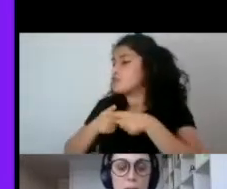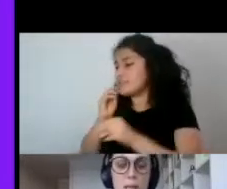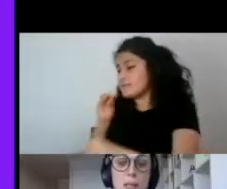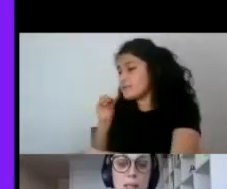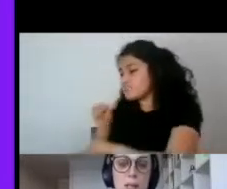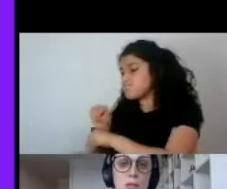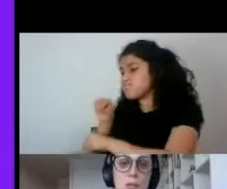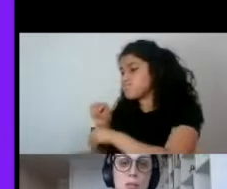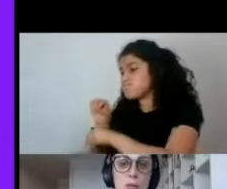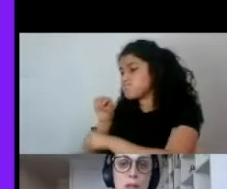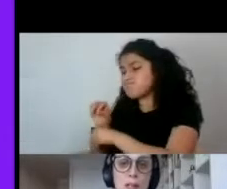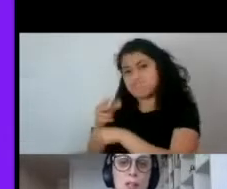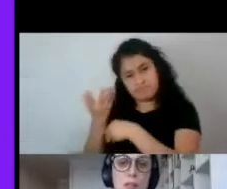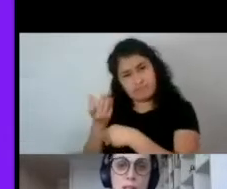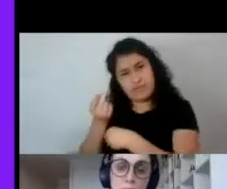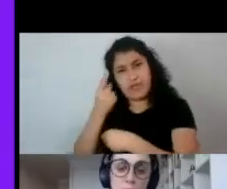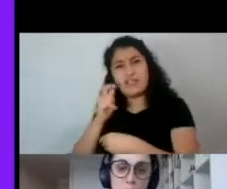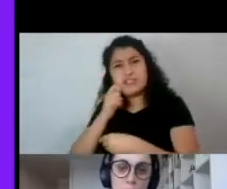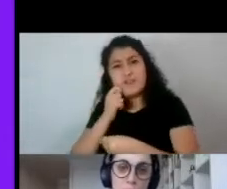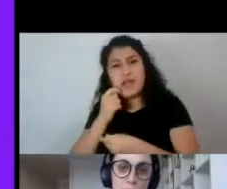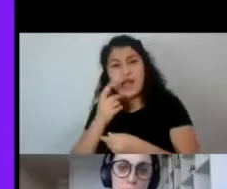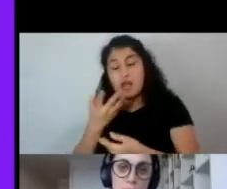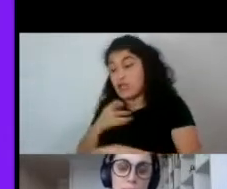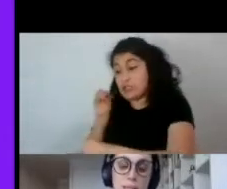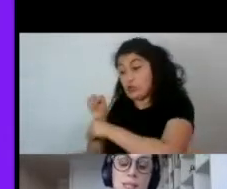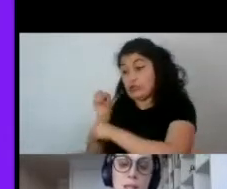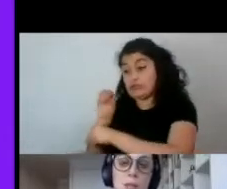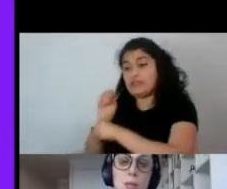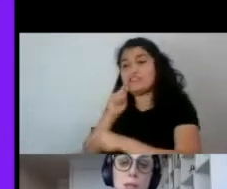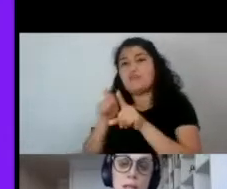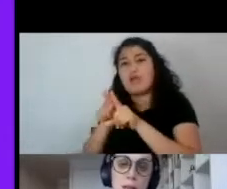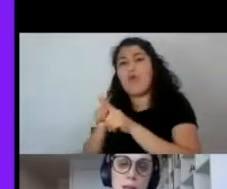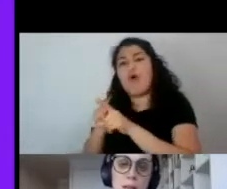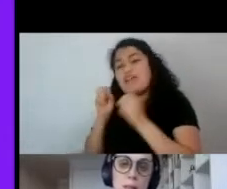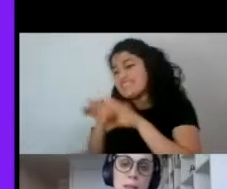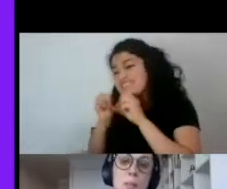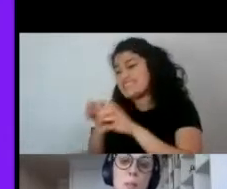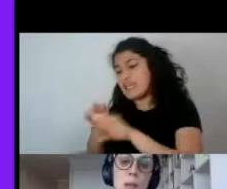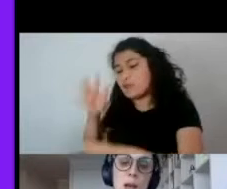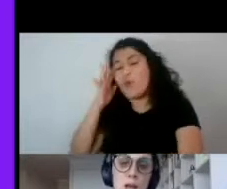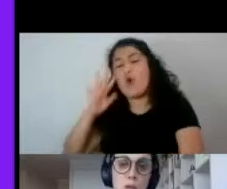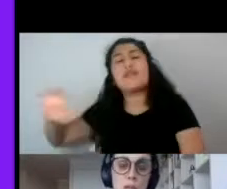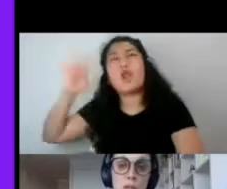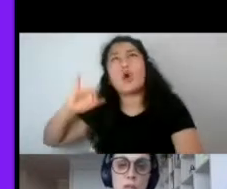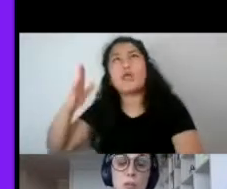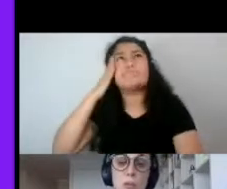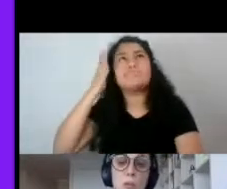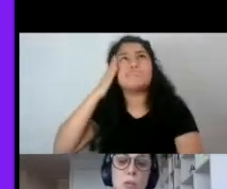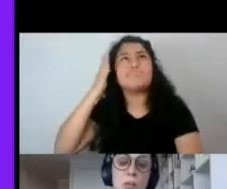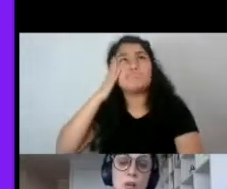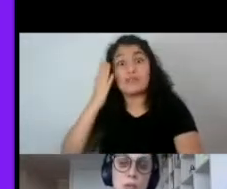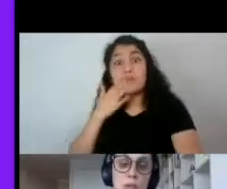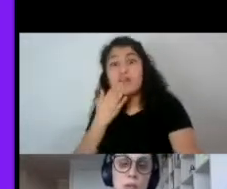El imaginario se torna ideología. Y esa ideología se permea en los textos, se